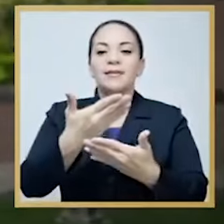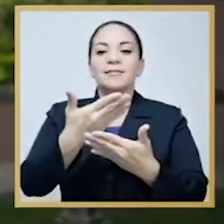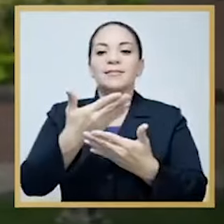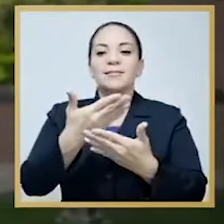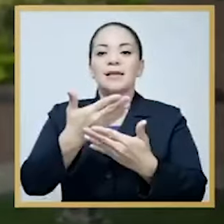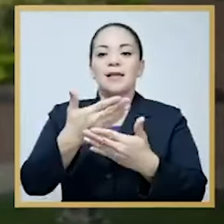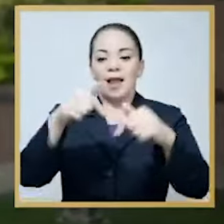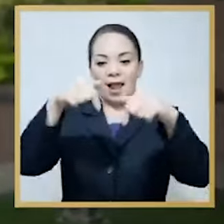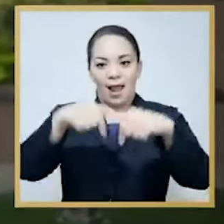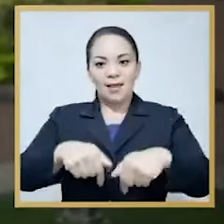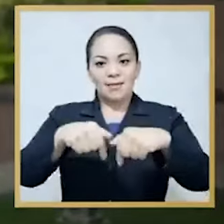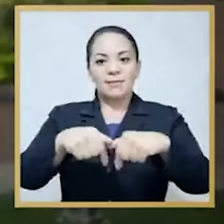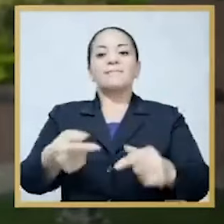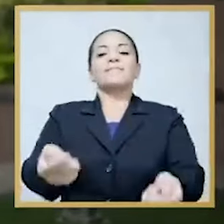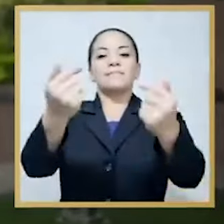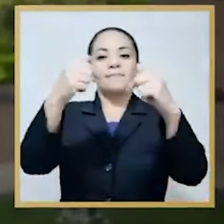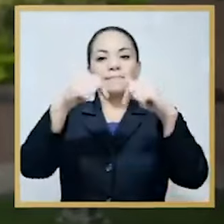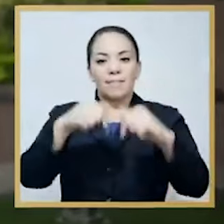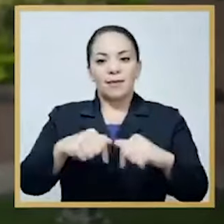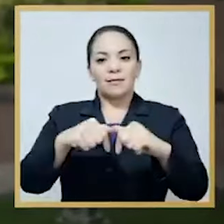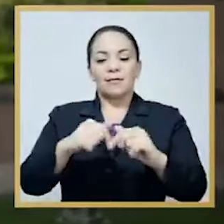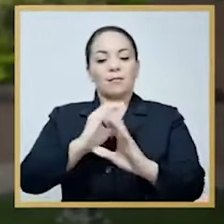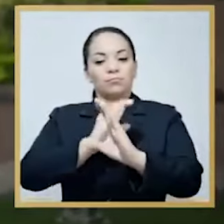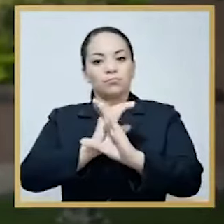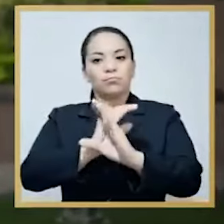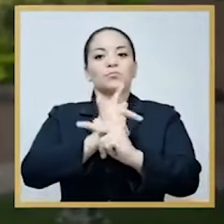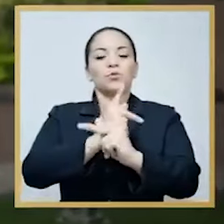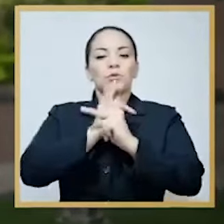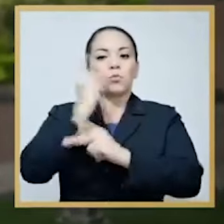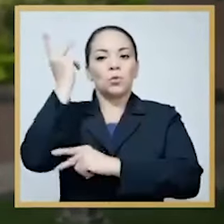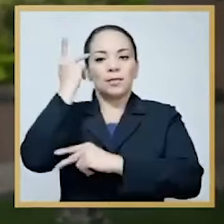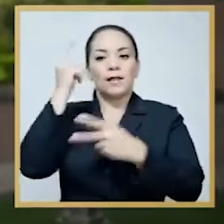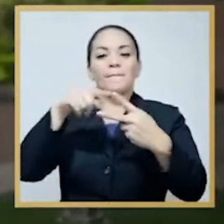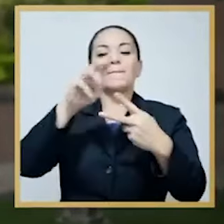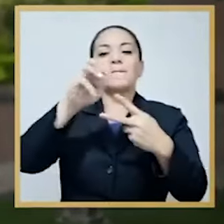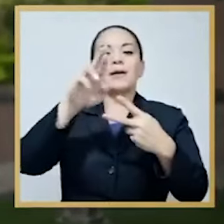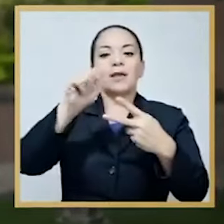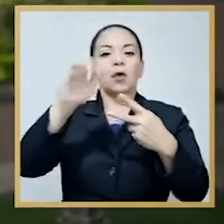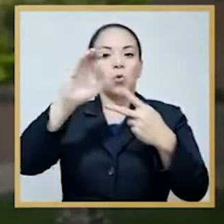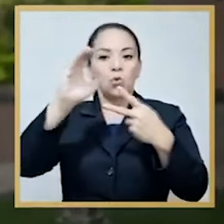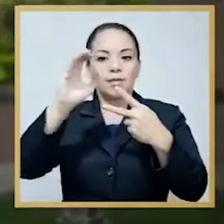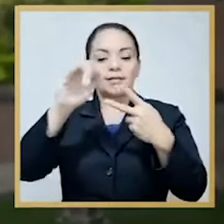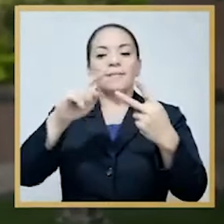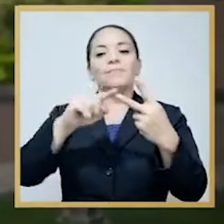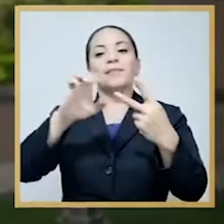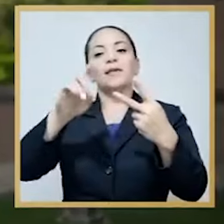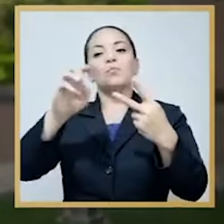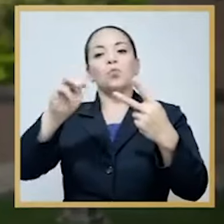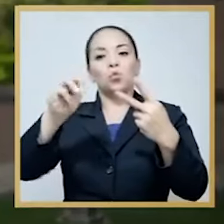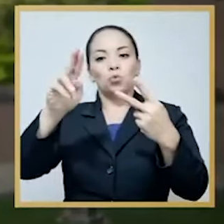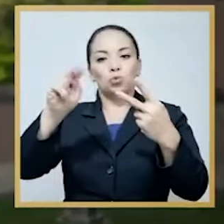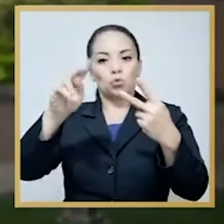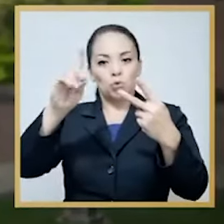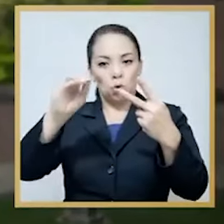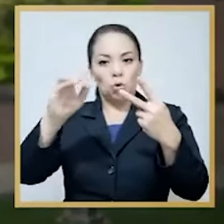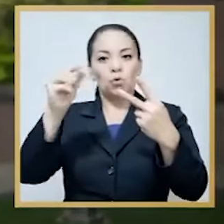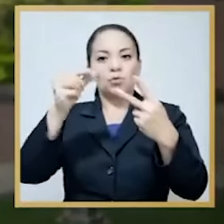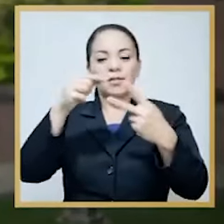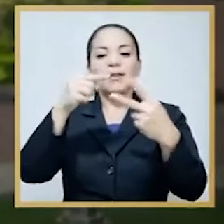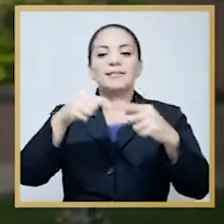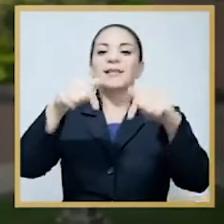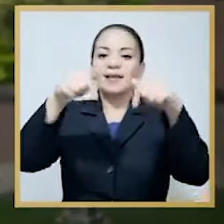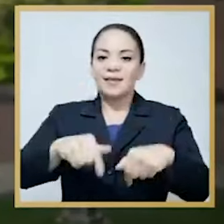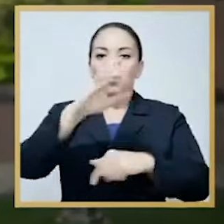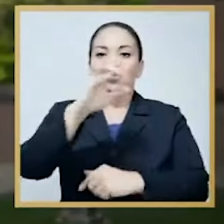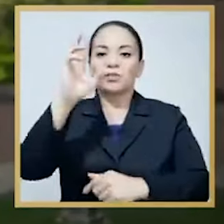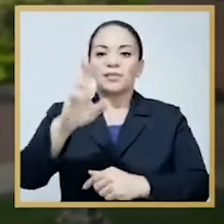o otorga asilo político a María Corina Machado y Edmundo González en suelo